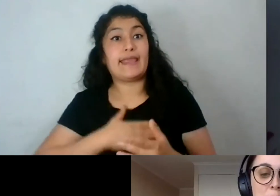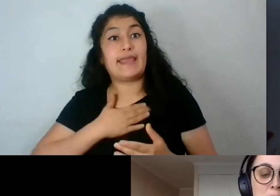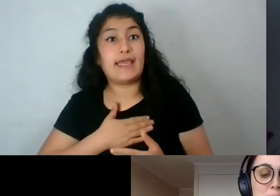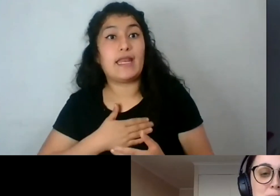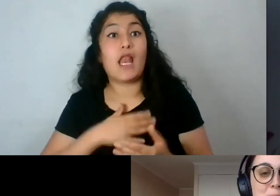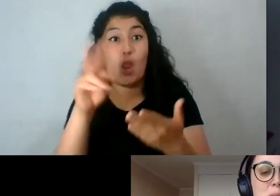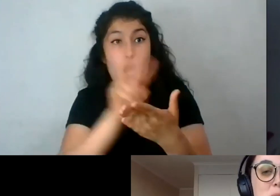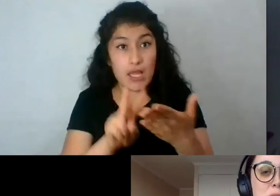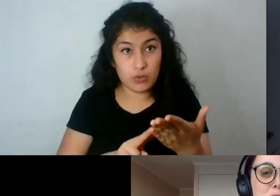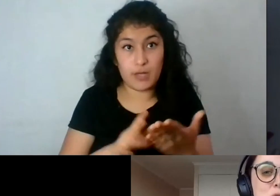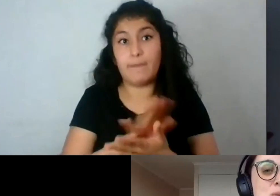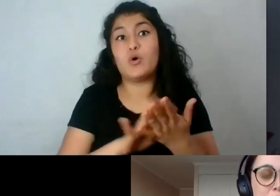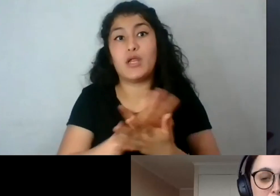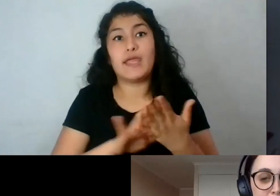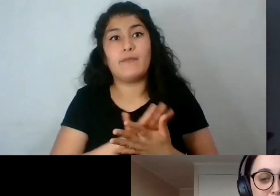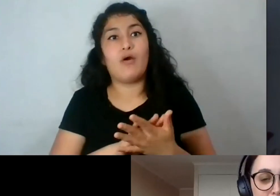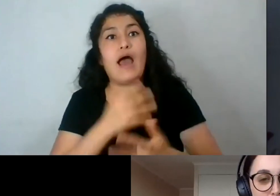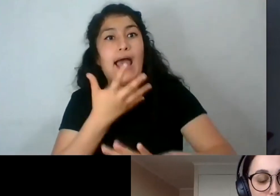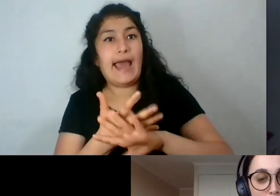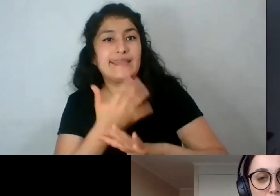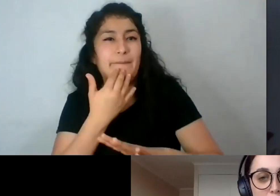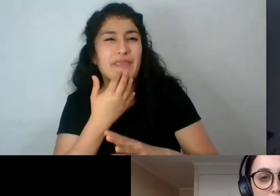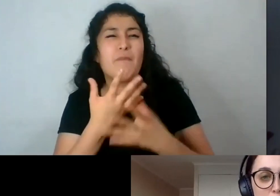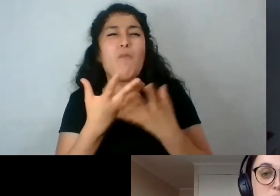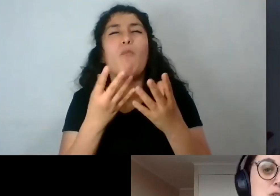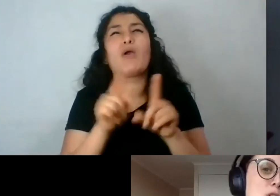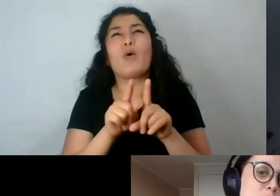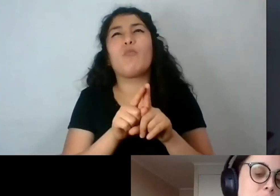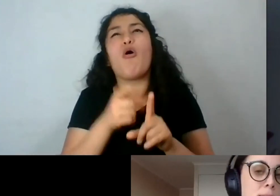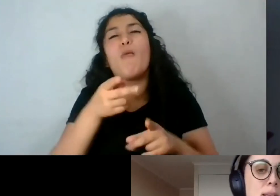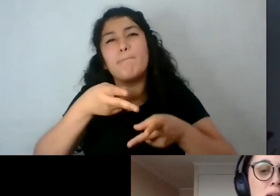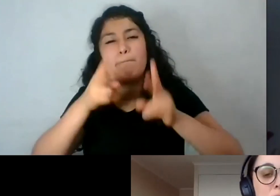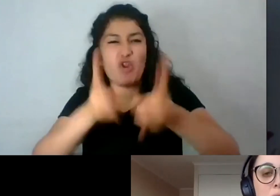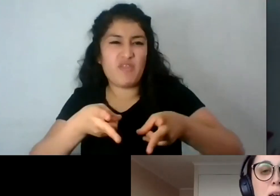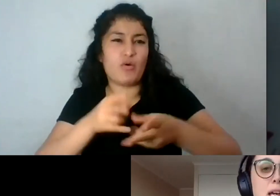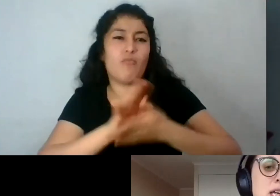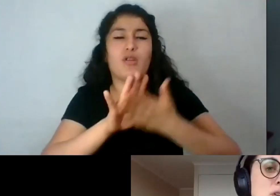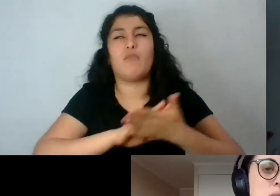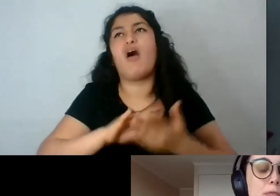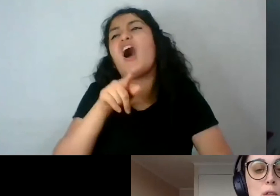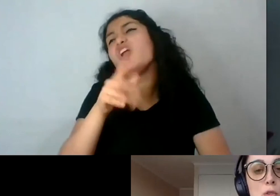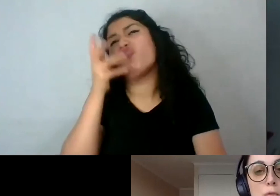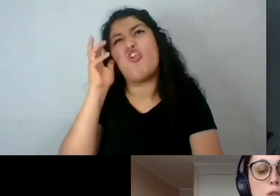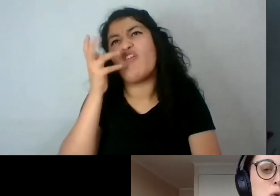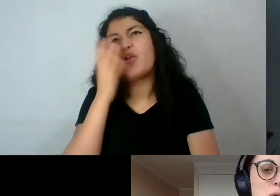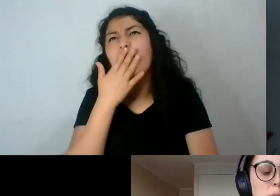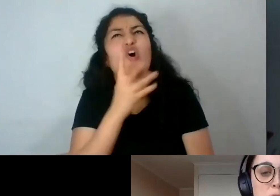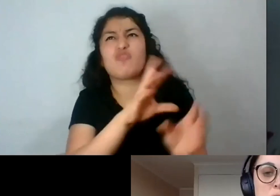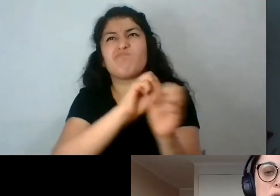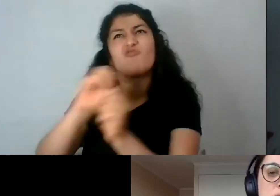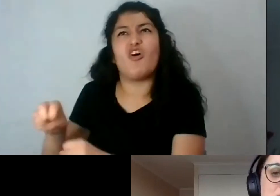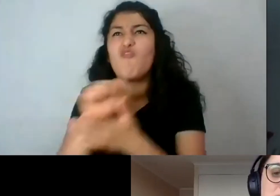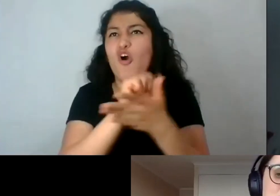hay mucha censura también en la literatura juvenil, como esto no lo van a entender, esto es muy filosófico, esto es muy